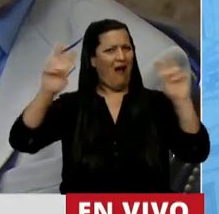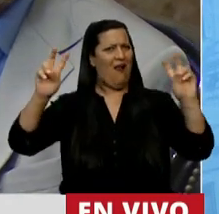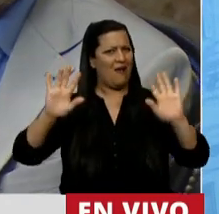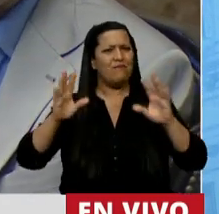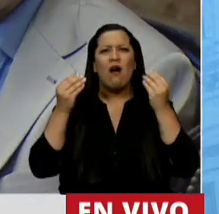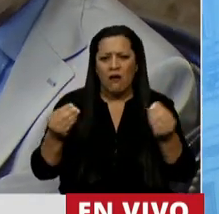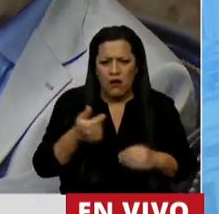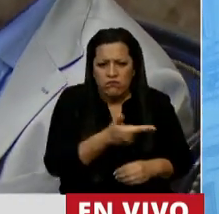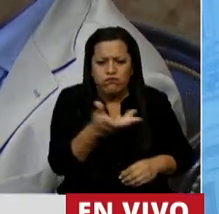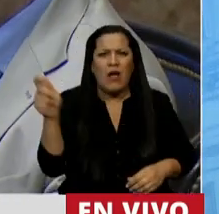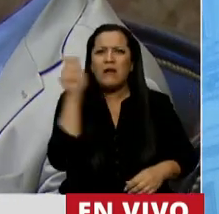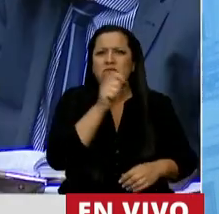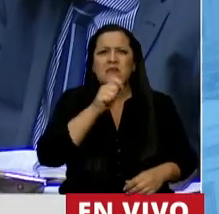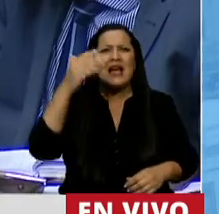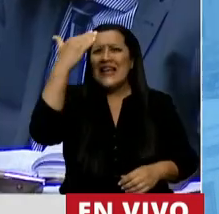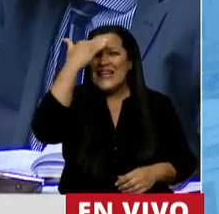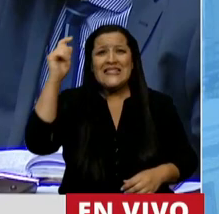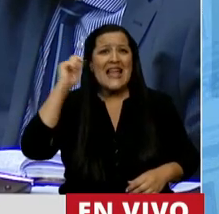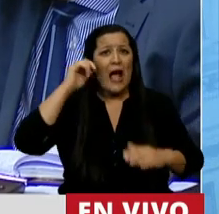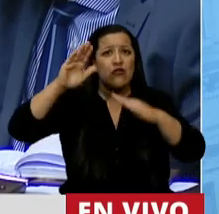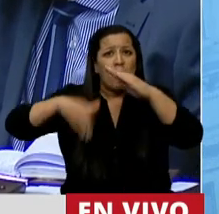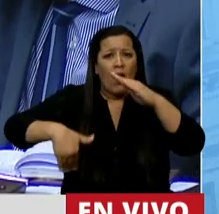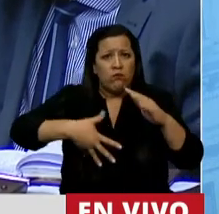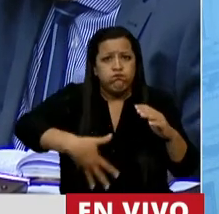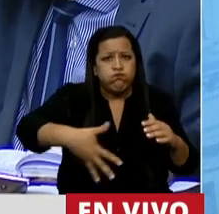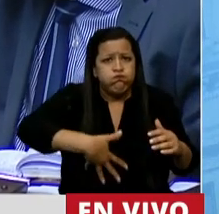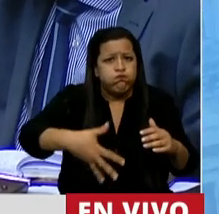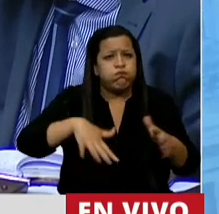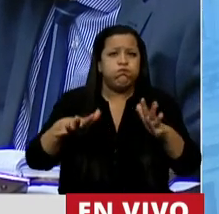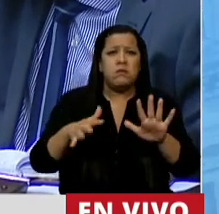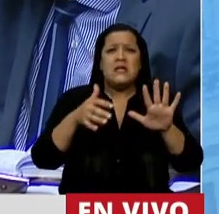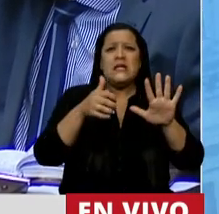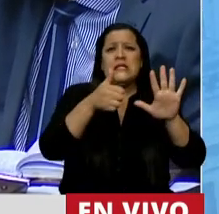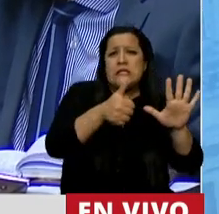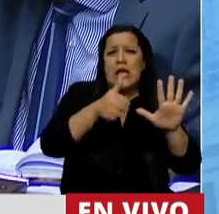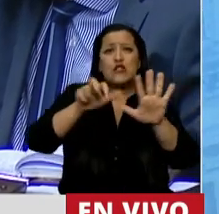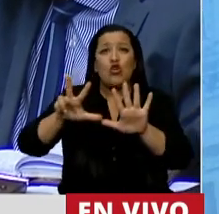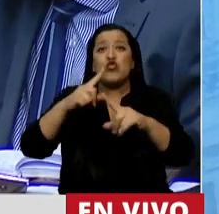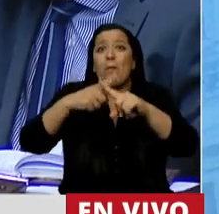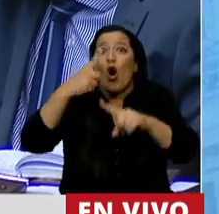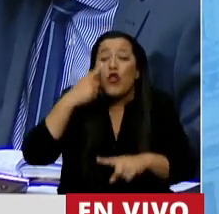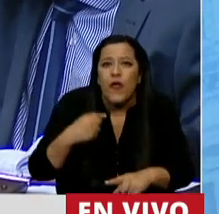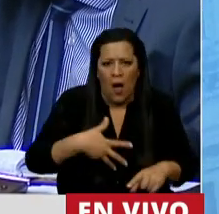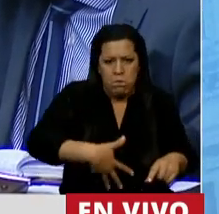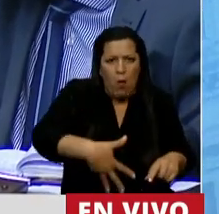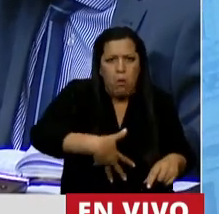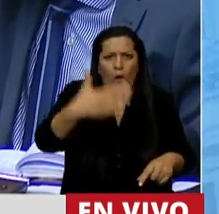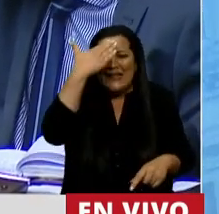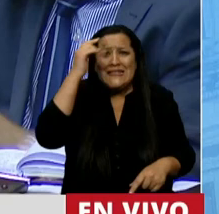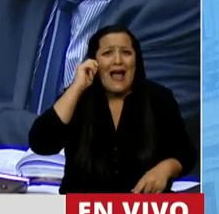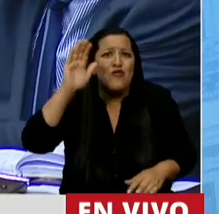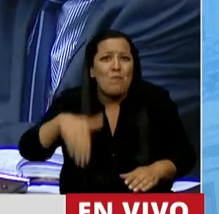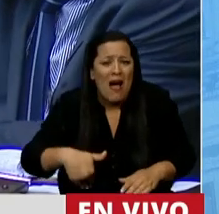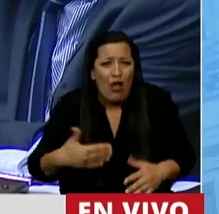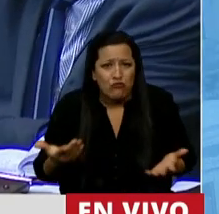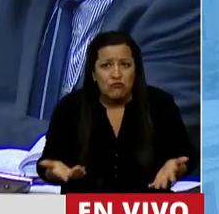la cantidad de niñas menores de 15 años que son madres cada año, entre 6 y 8 por día. Muchas de ellas